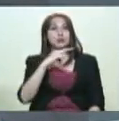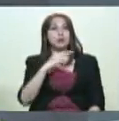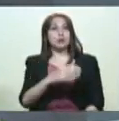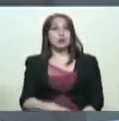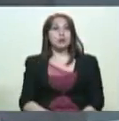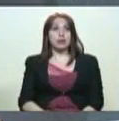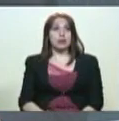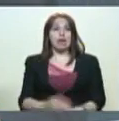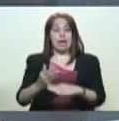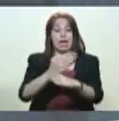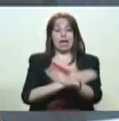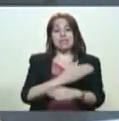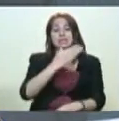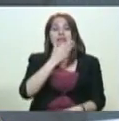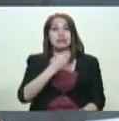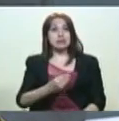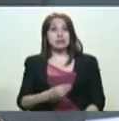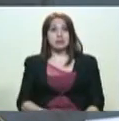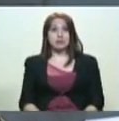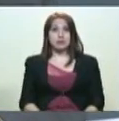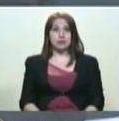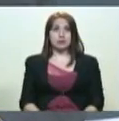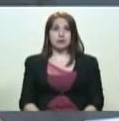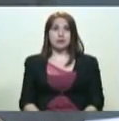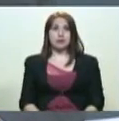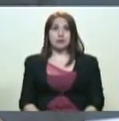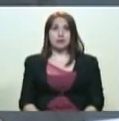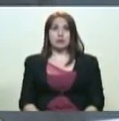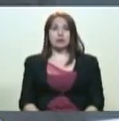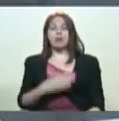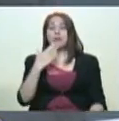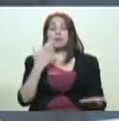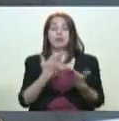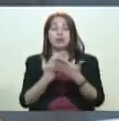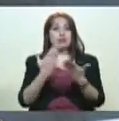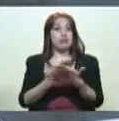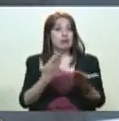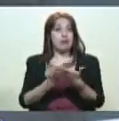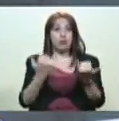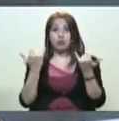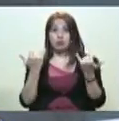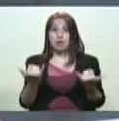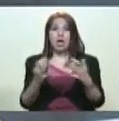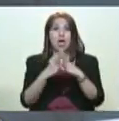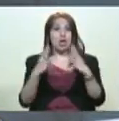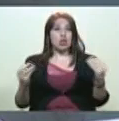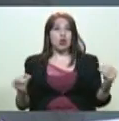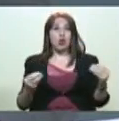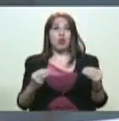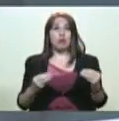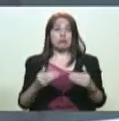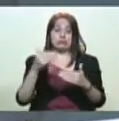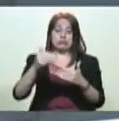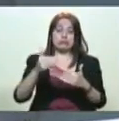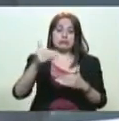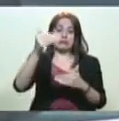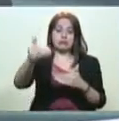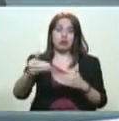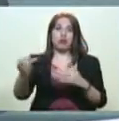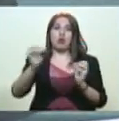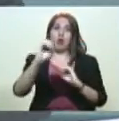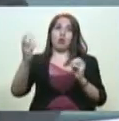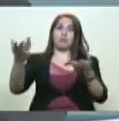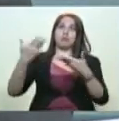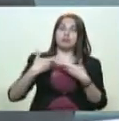que el mes de diciembre. Y es justamente un reclamo que escuchamos como excusa o pretexto o como demanda,